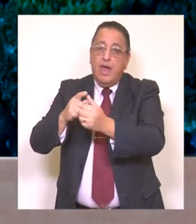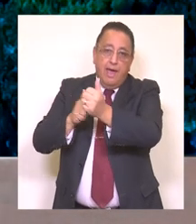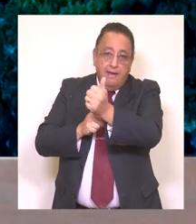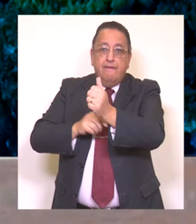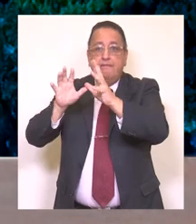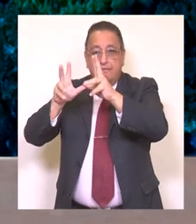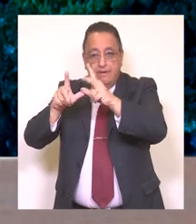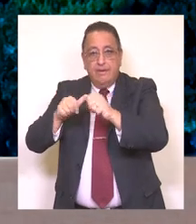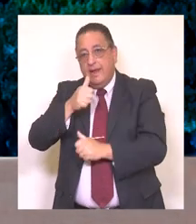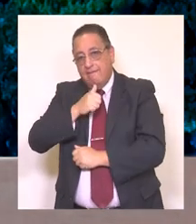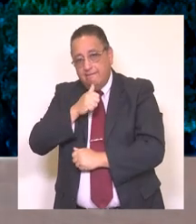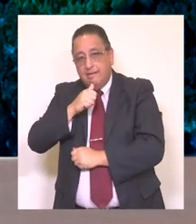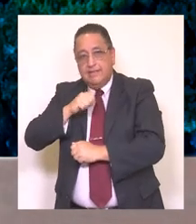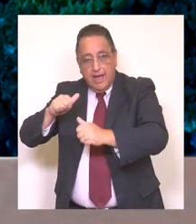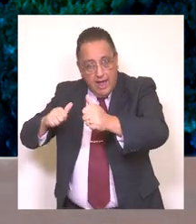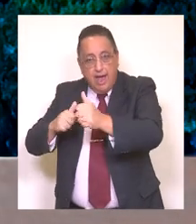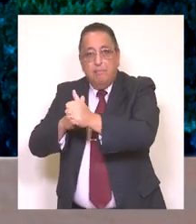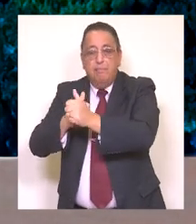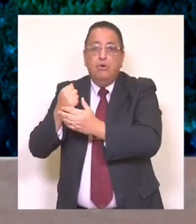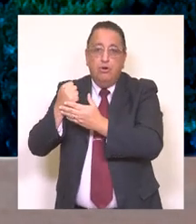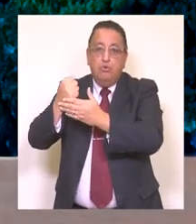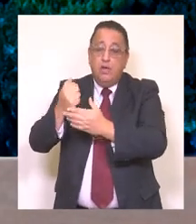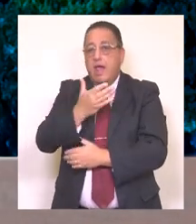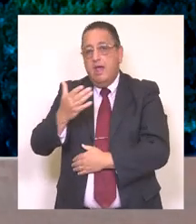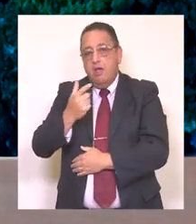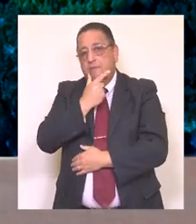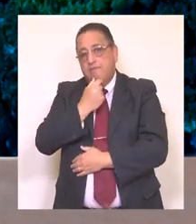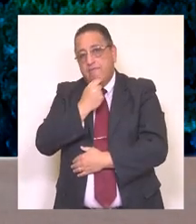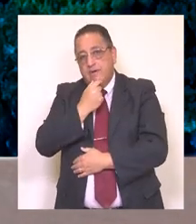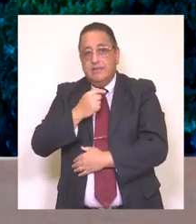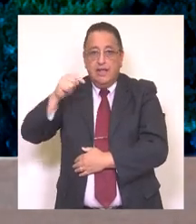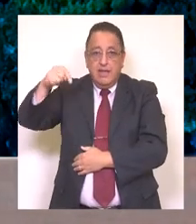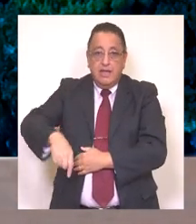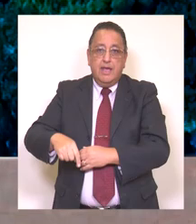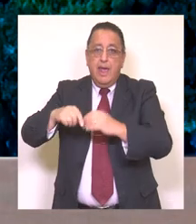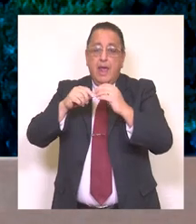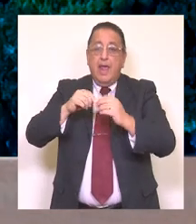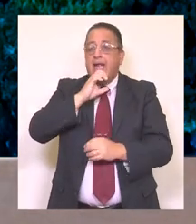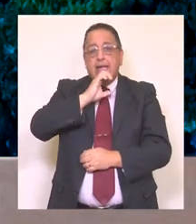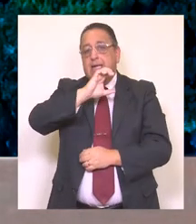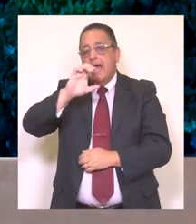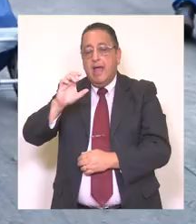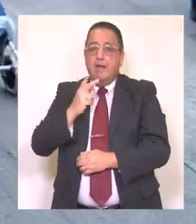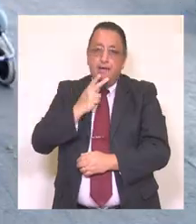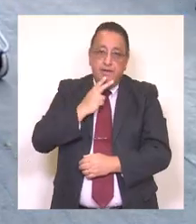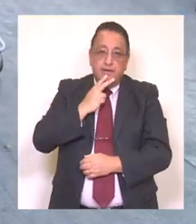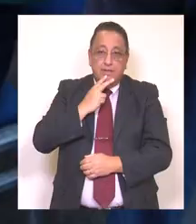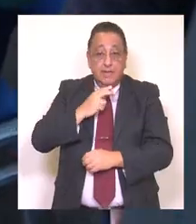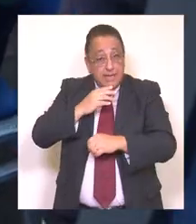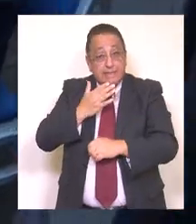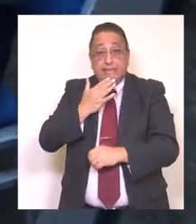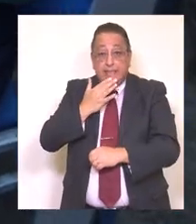más lo requieren y, de una u otra manera, hacerles más fácil el vivir en el mundo rural. También quiero destacar